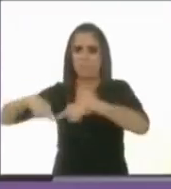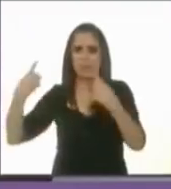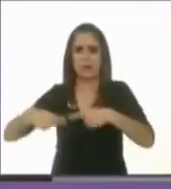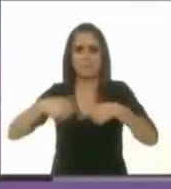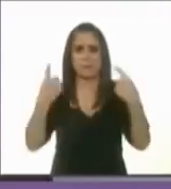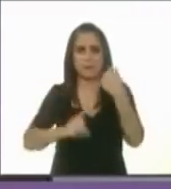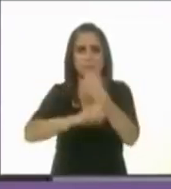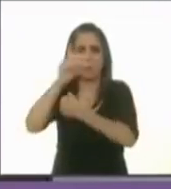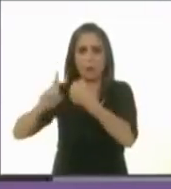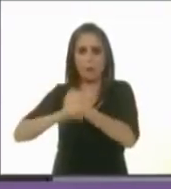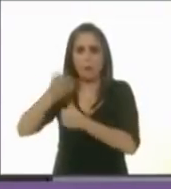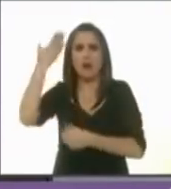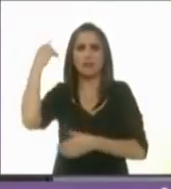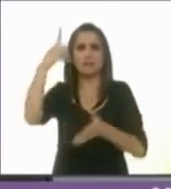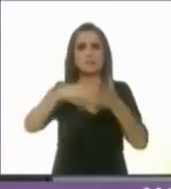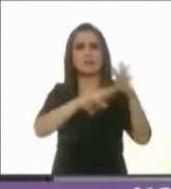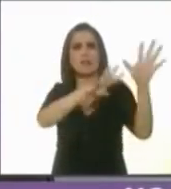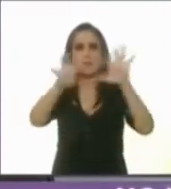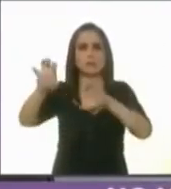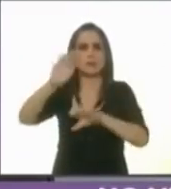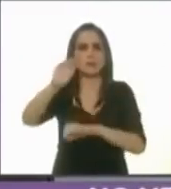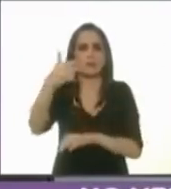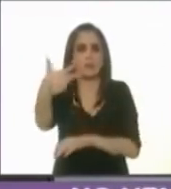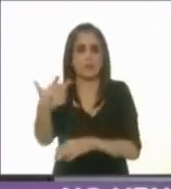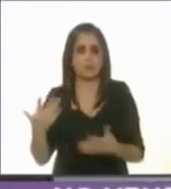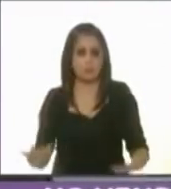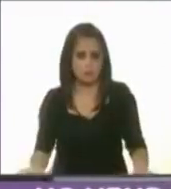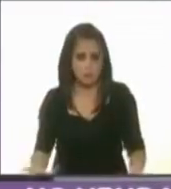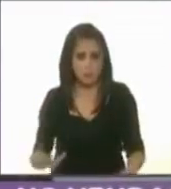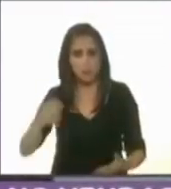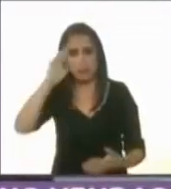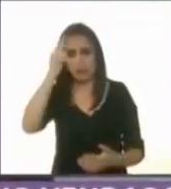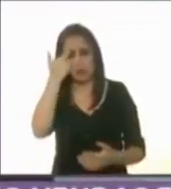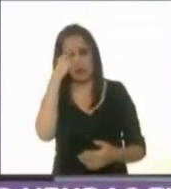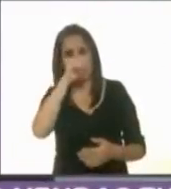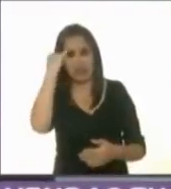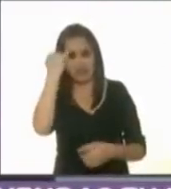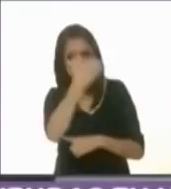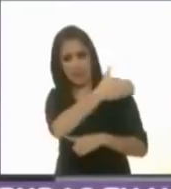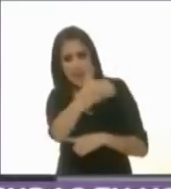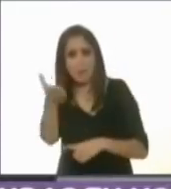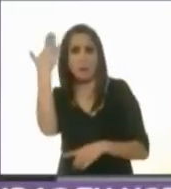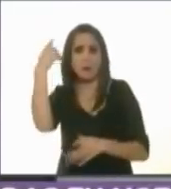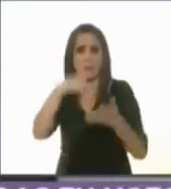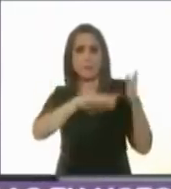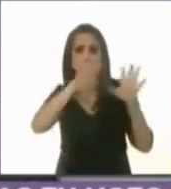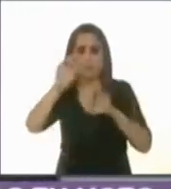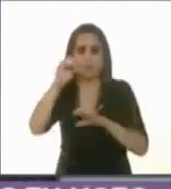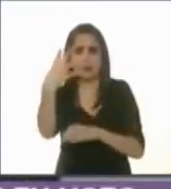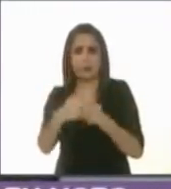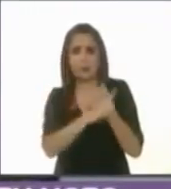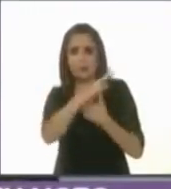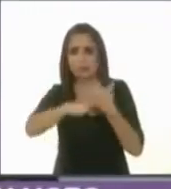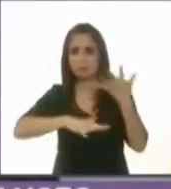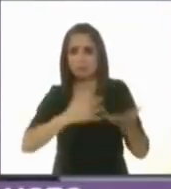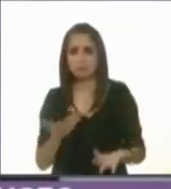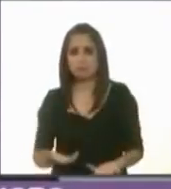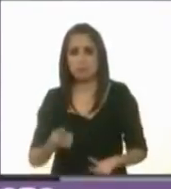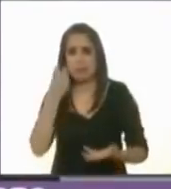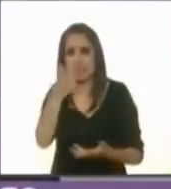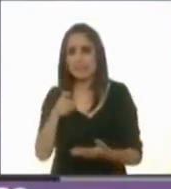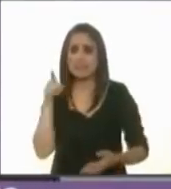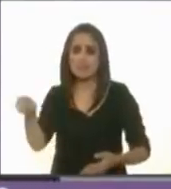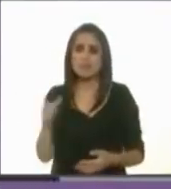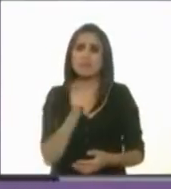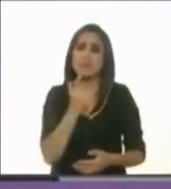alternativas, 1988, la insurgencia indígena, 1994. Por ello, podemos decir que el López